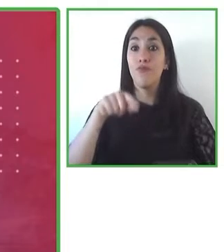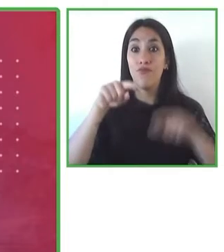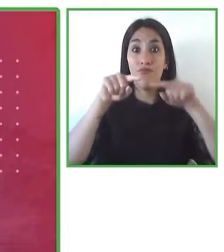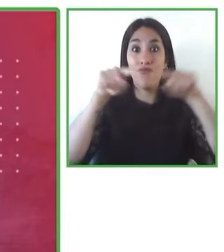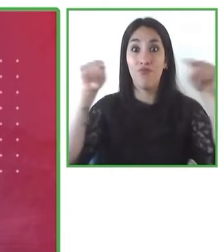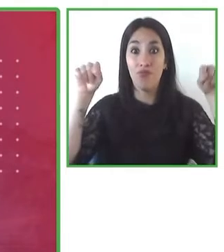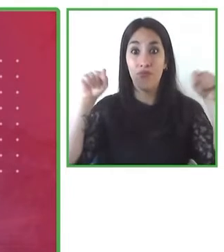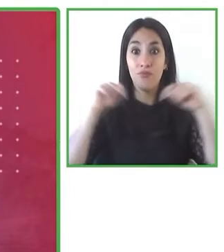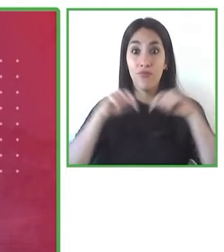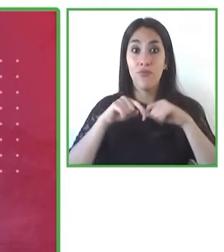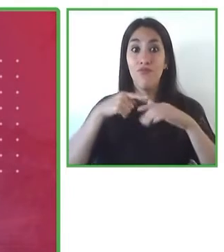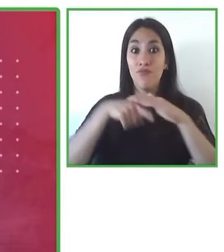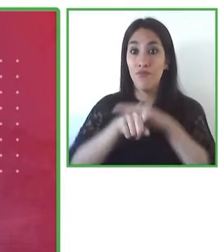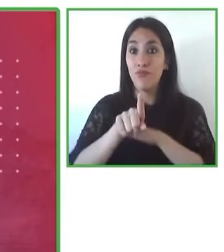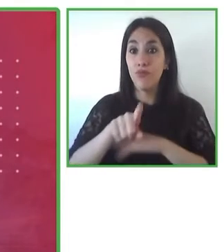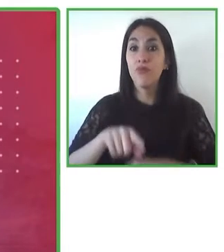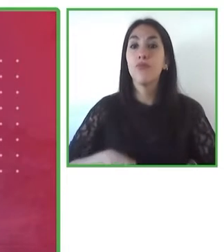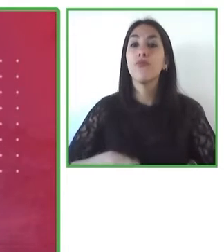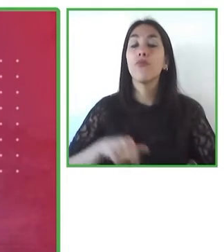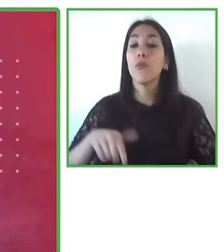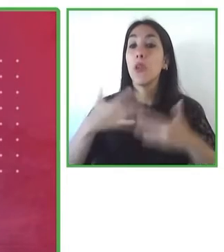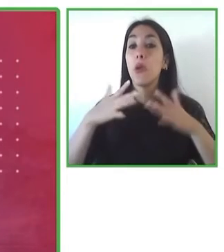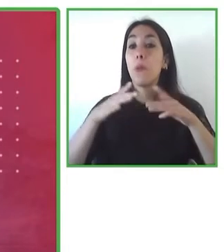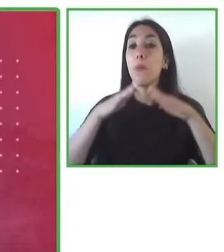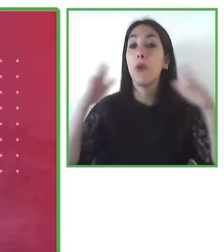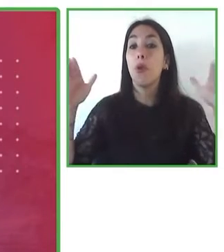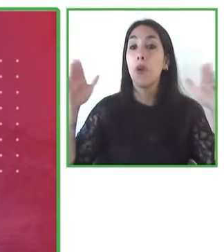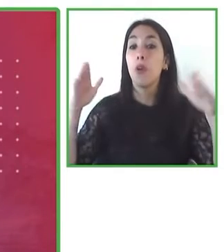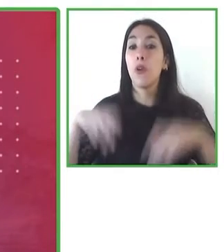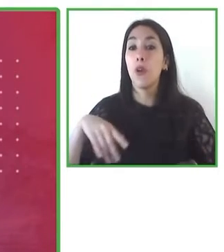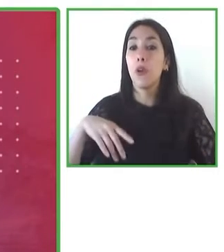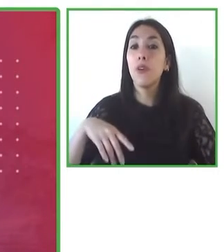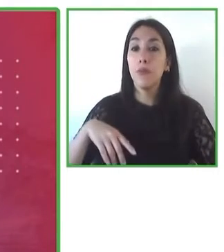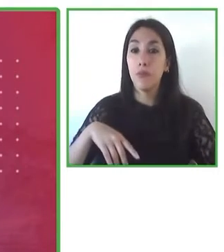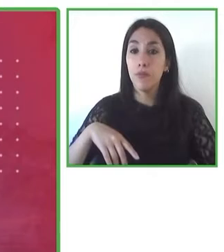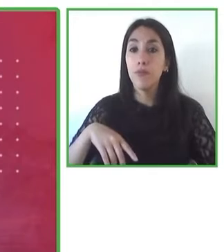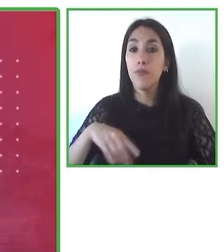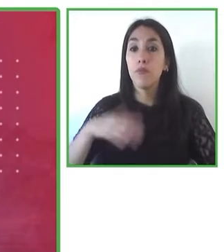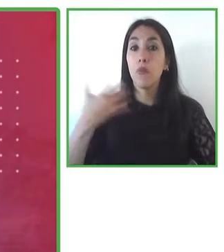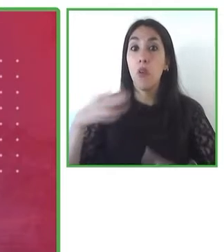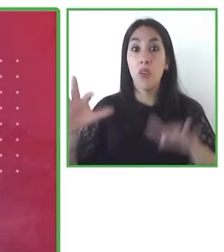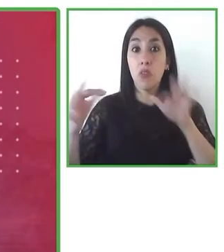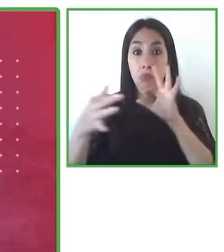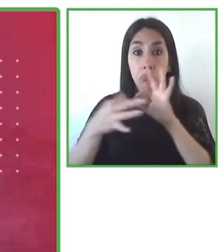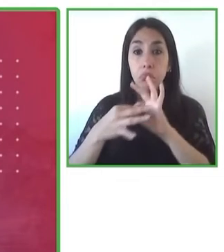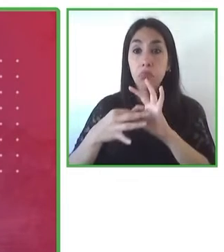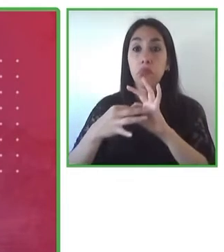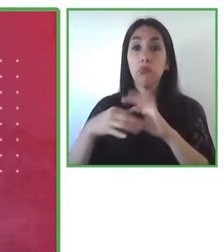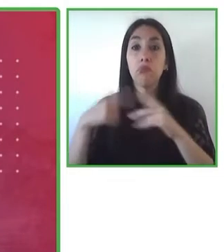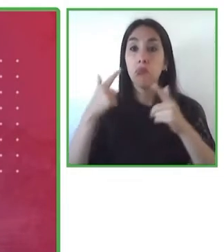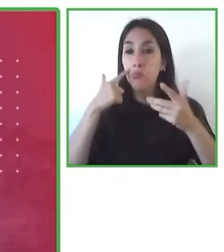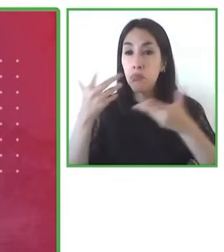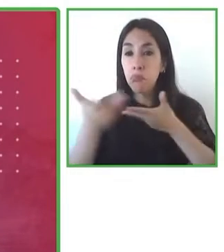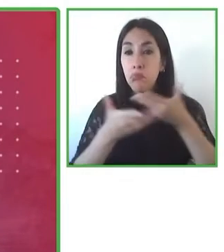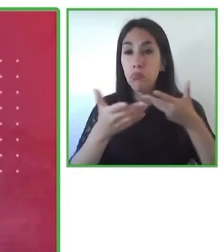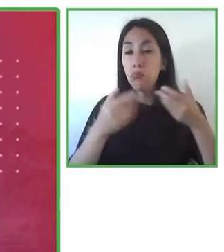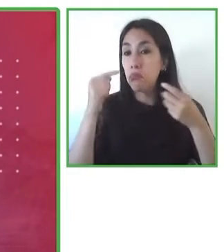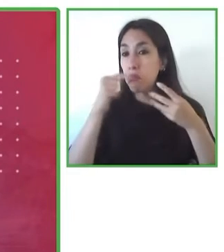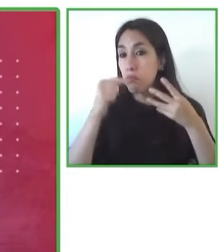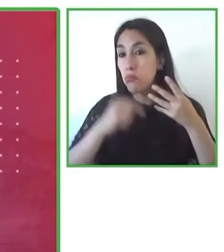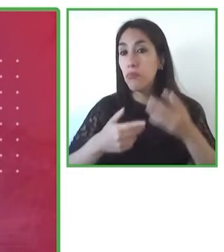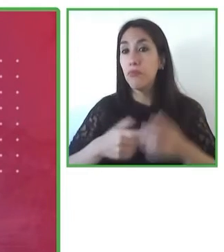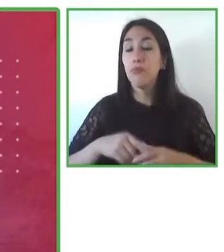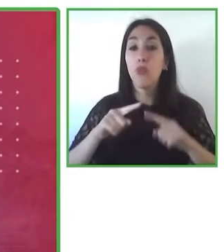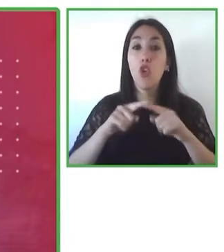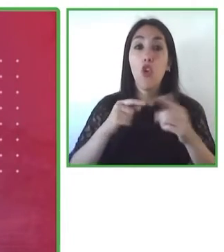optimizar comunicación, encuentro, circulación de recursos e información. Y a través de toda esta potente red, y a través de